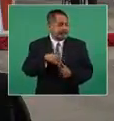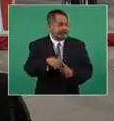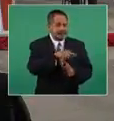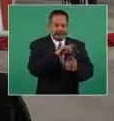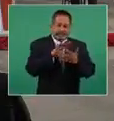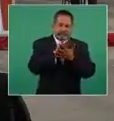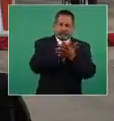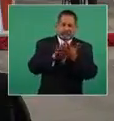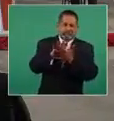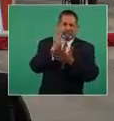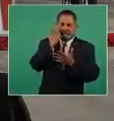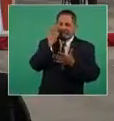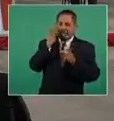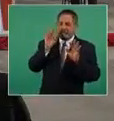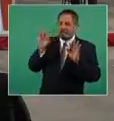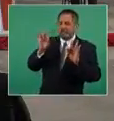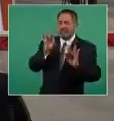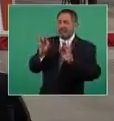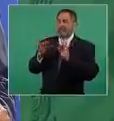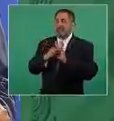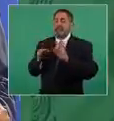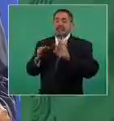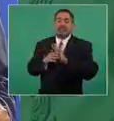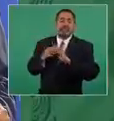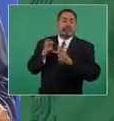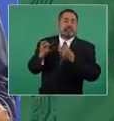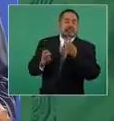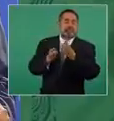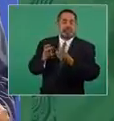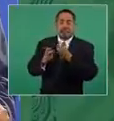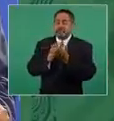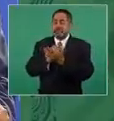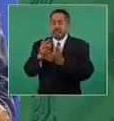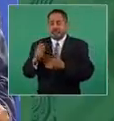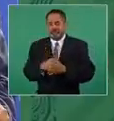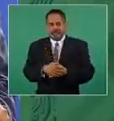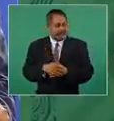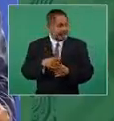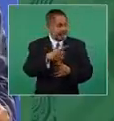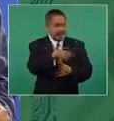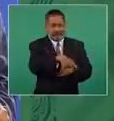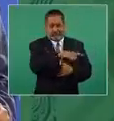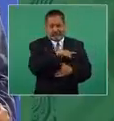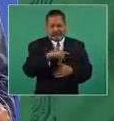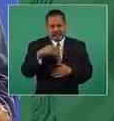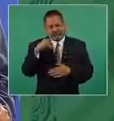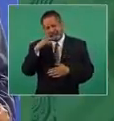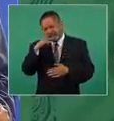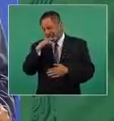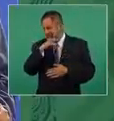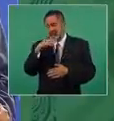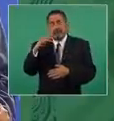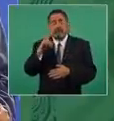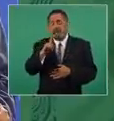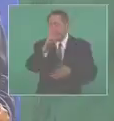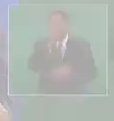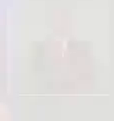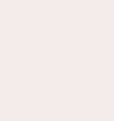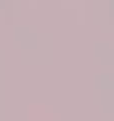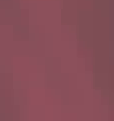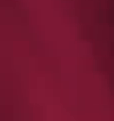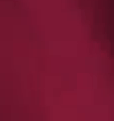mucho y son muy mentirosos los conservadores.